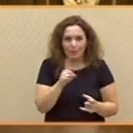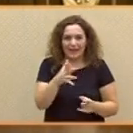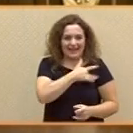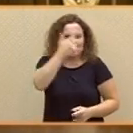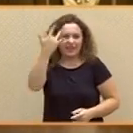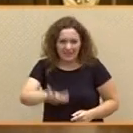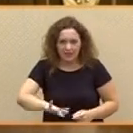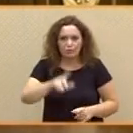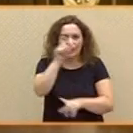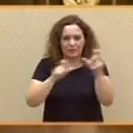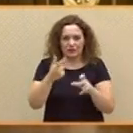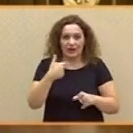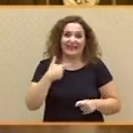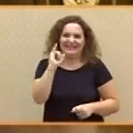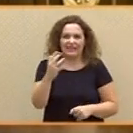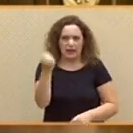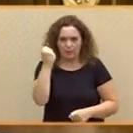poderosos y sus asalariados.